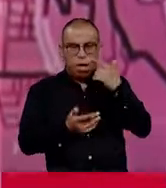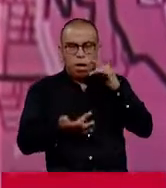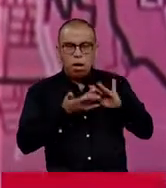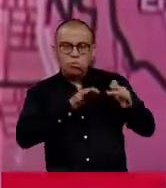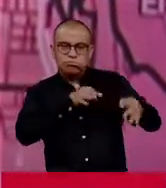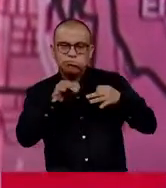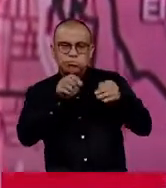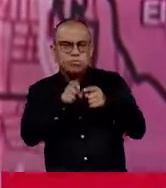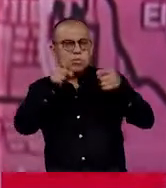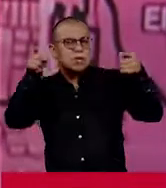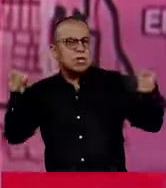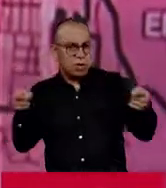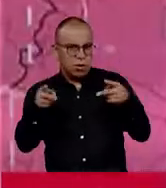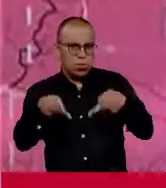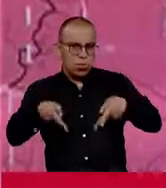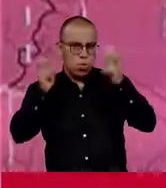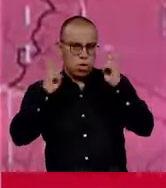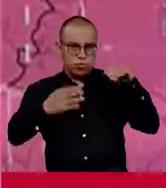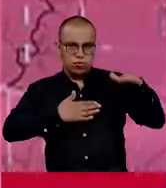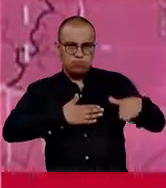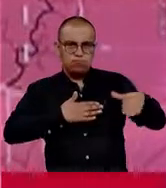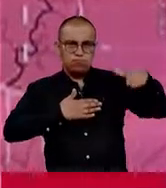instalación de estos nuevos ventiladores.